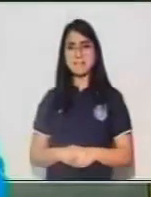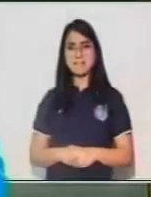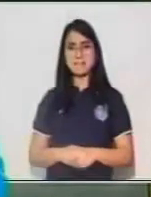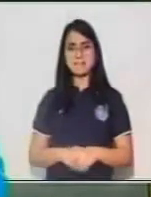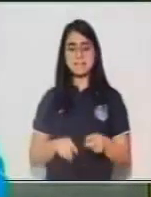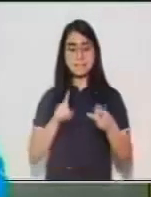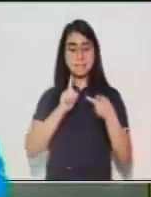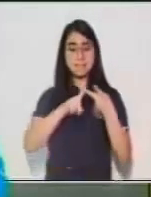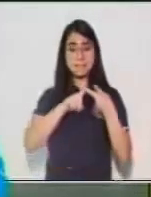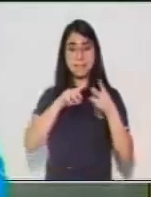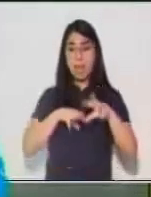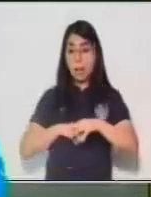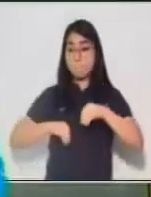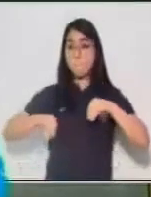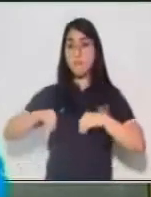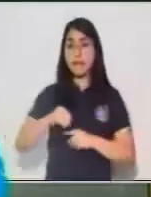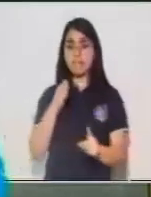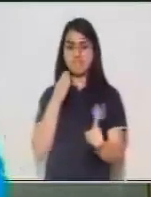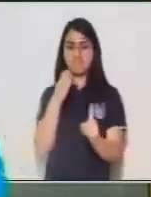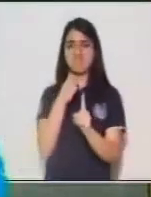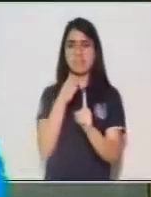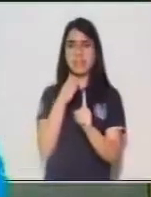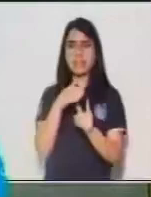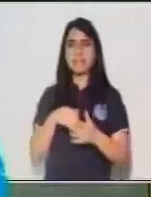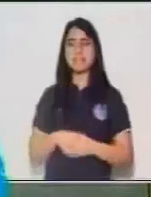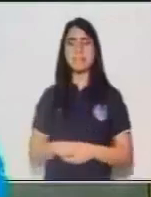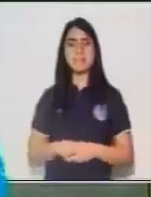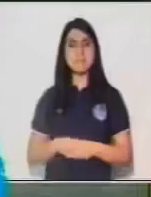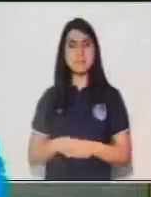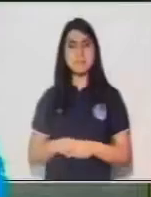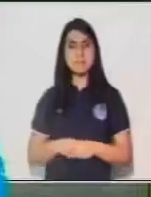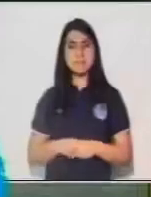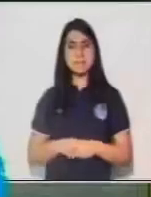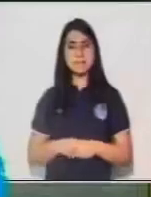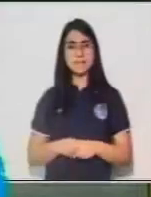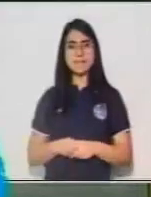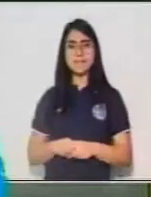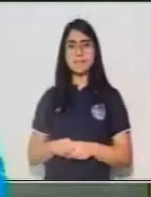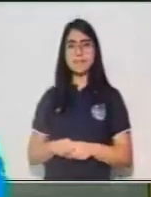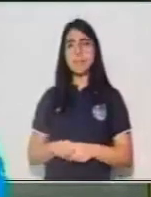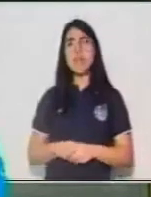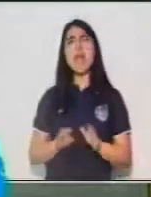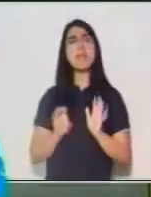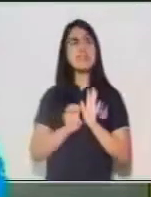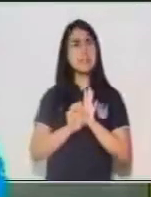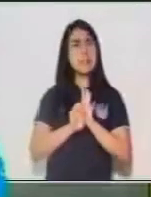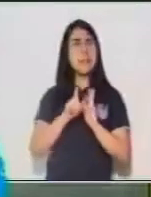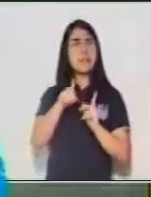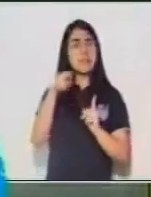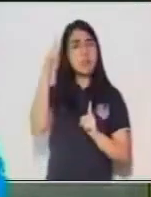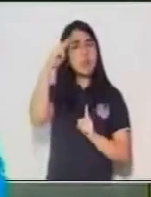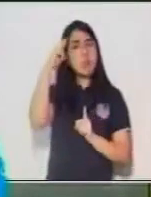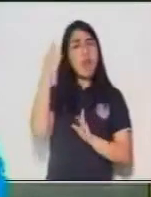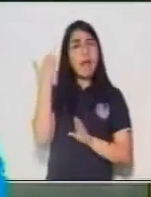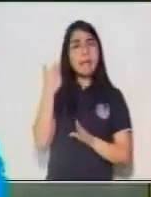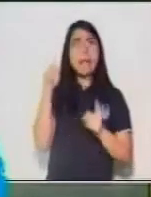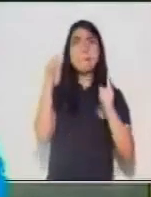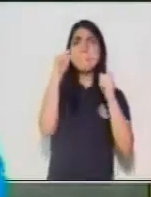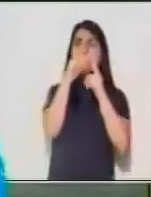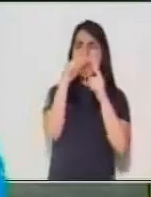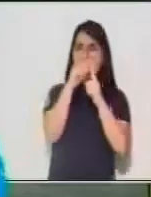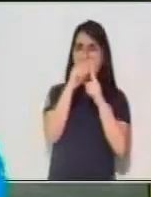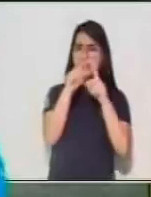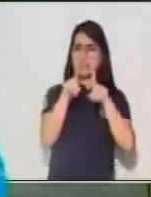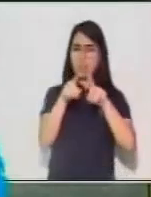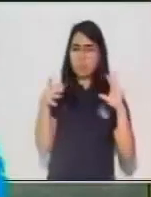directo. Son palabras, porque puede haber más de uno, que están pegaditas al núcleo y que